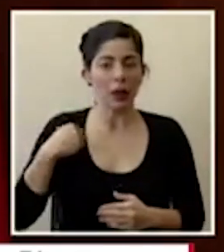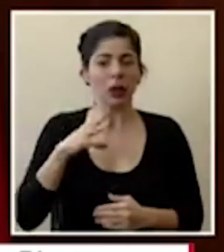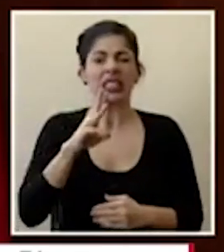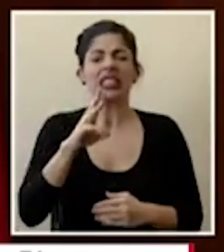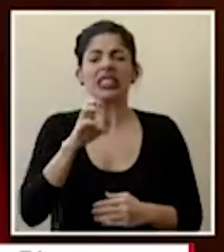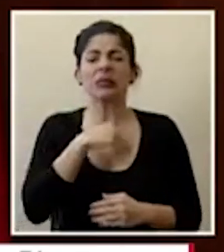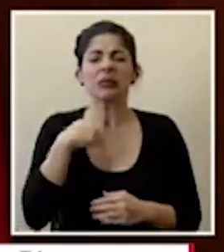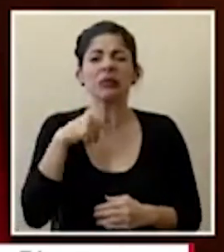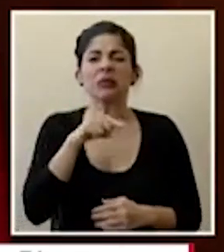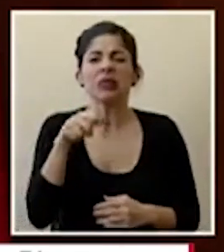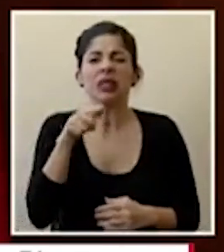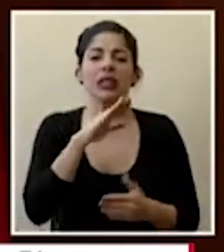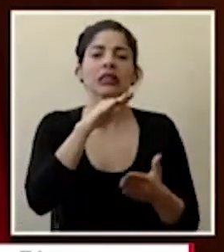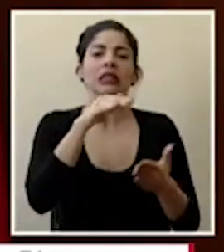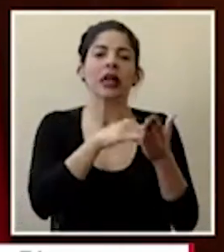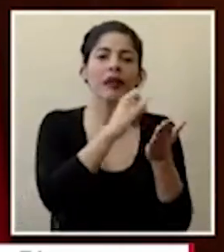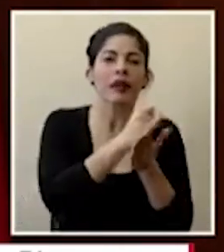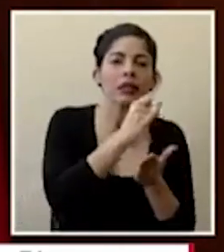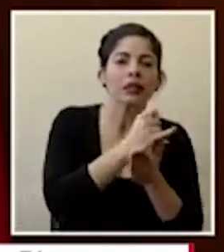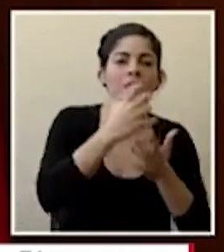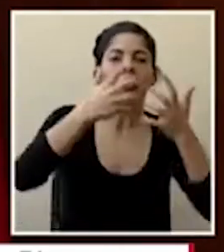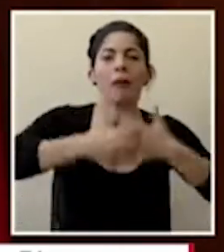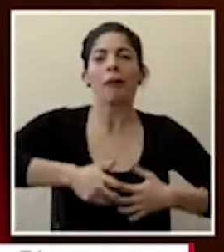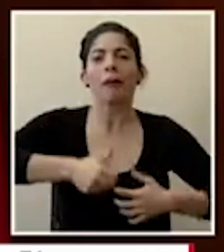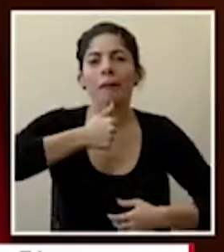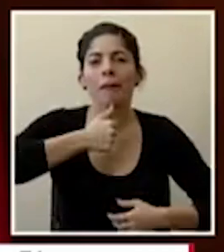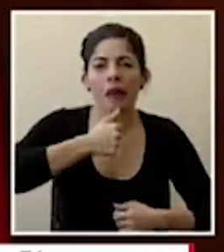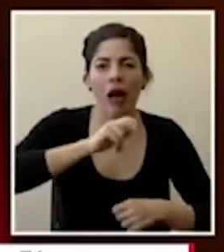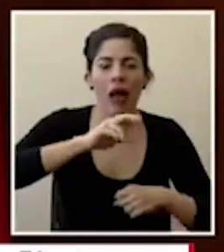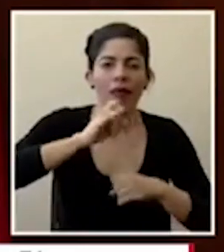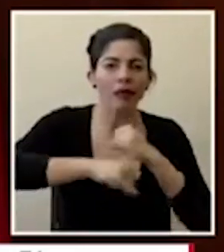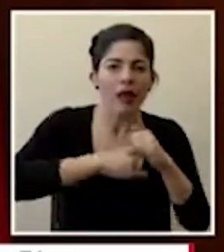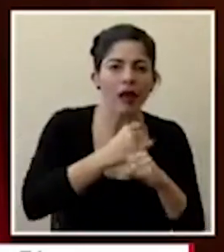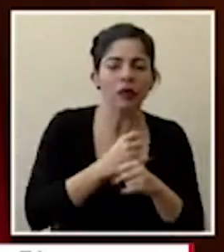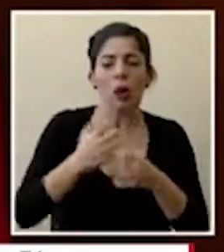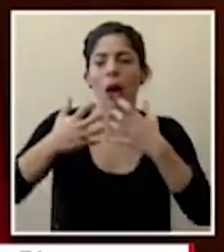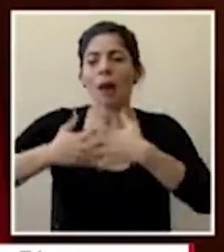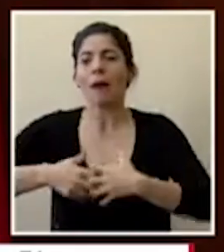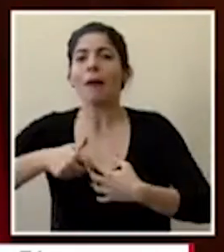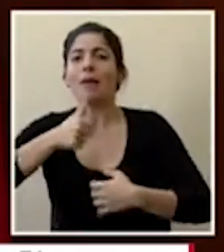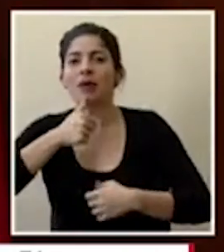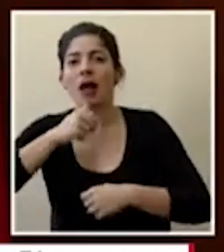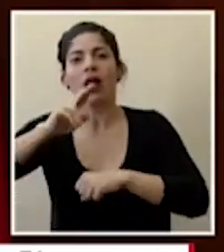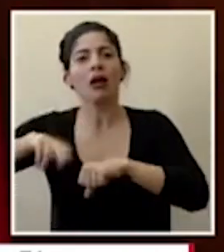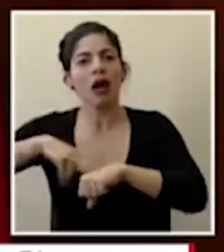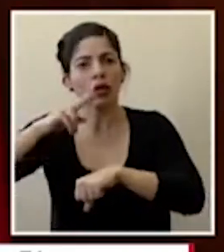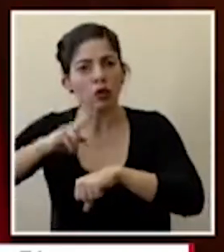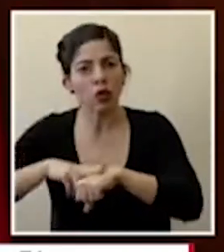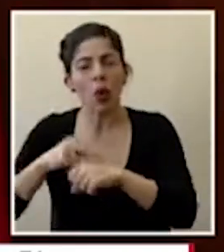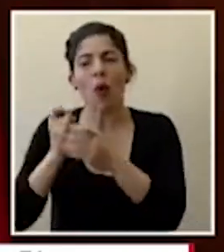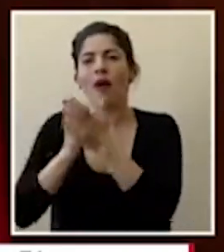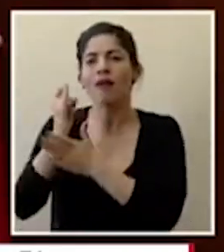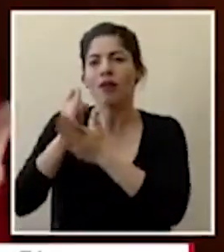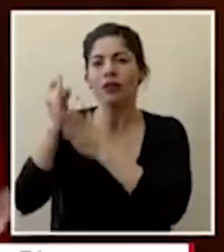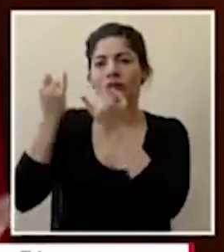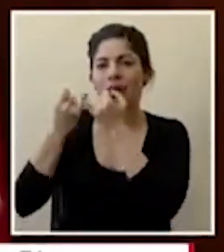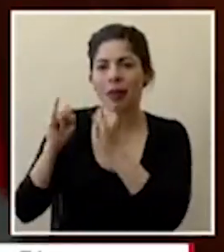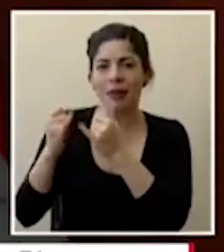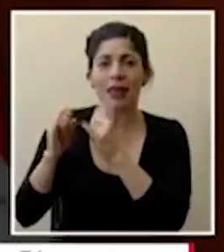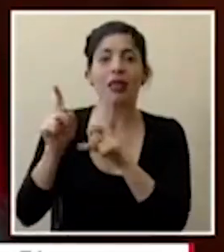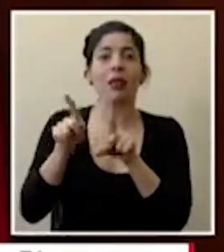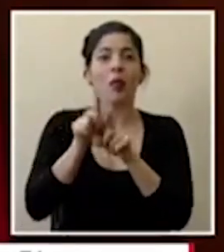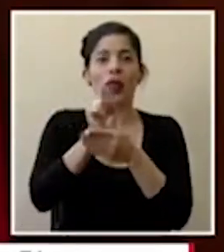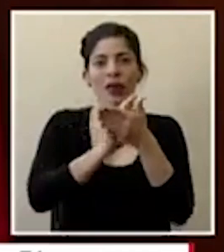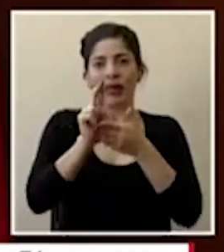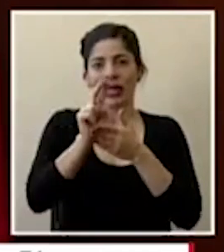centros de investigación donde hay empresas privadas transnacionales donde hay empresas privadas nacionales investigadores independientes y